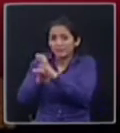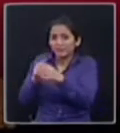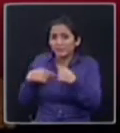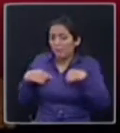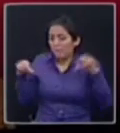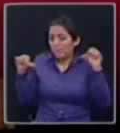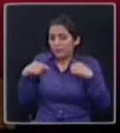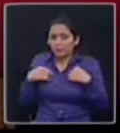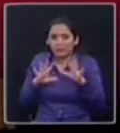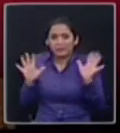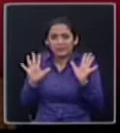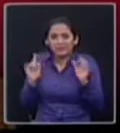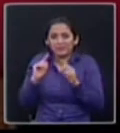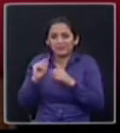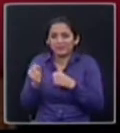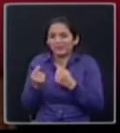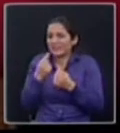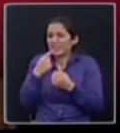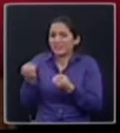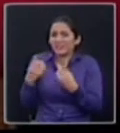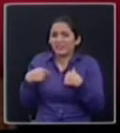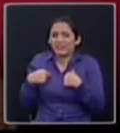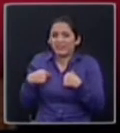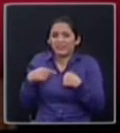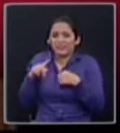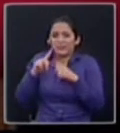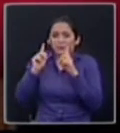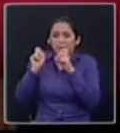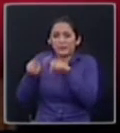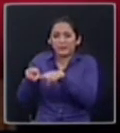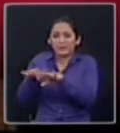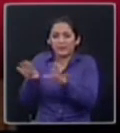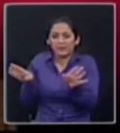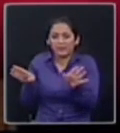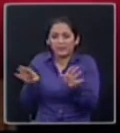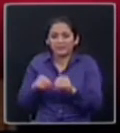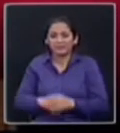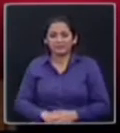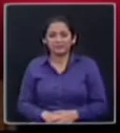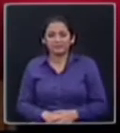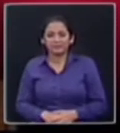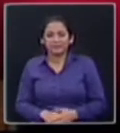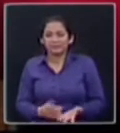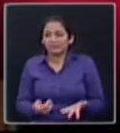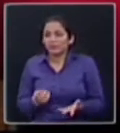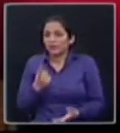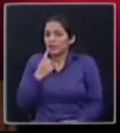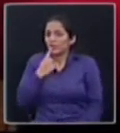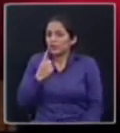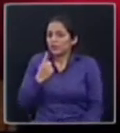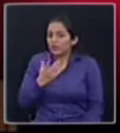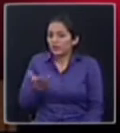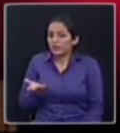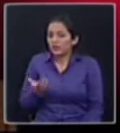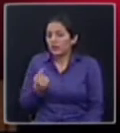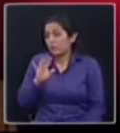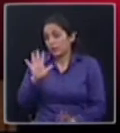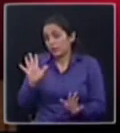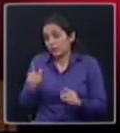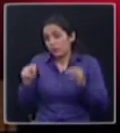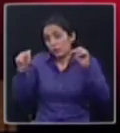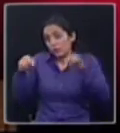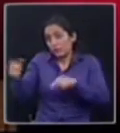nada de historia, Daniel, yo no sé por qué usted me pone palabras que no son. Por favor, sigamos, Javier. Yo creo que usted me ha traído... Primero,